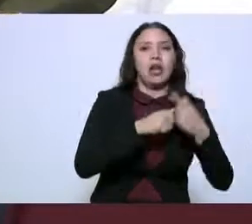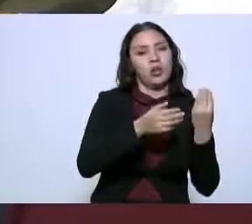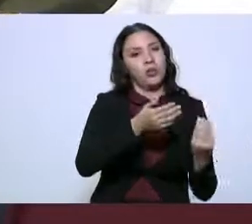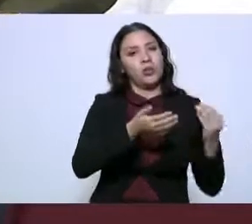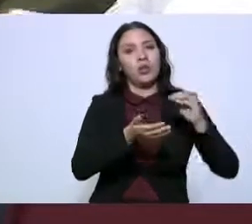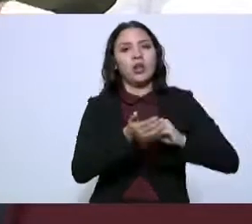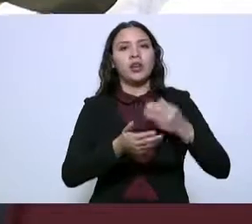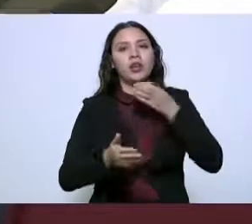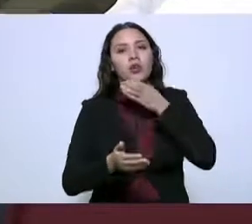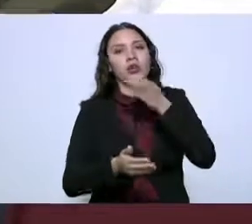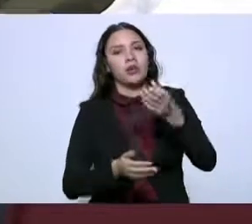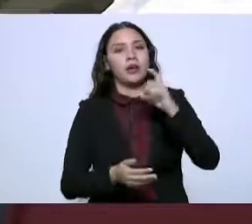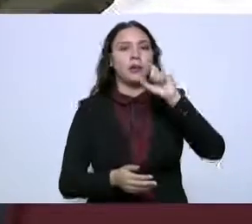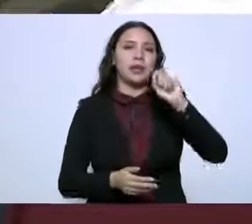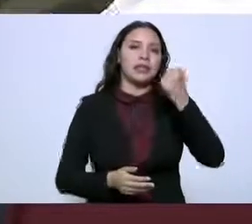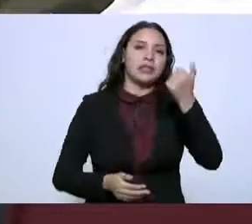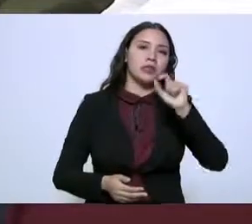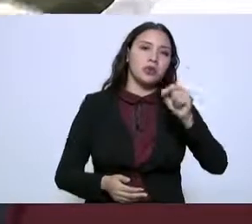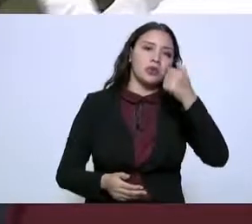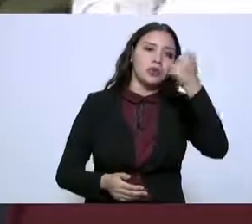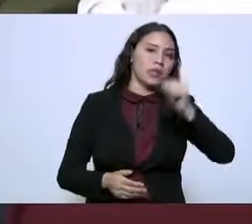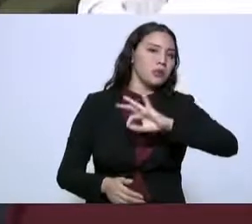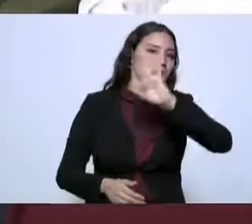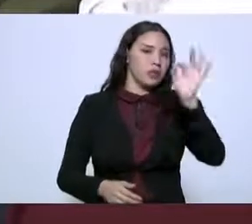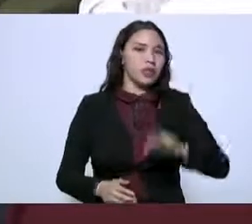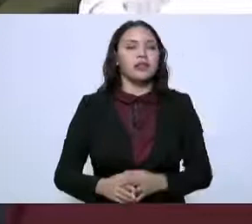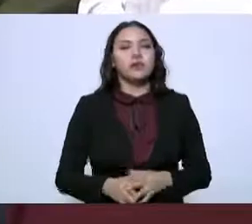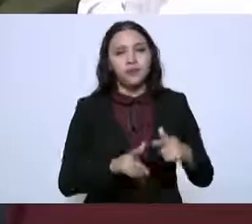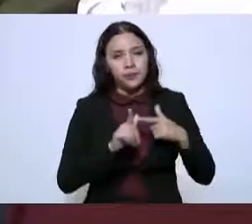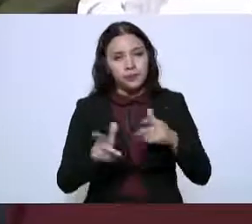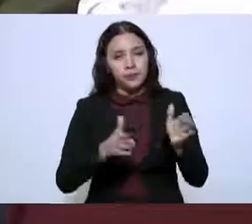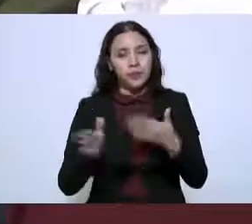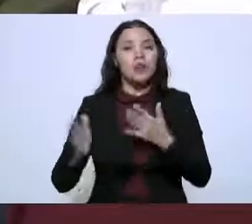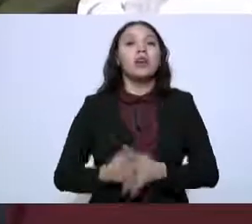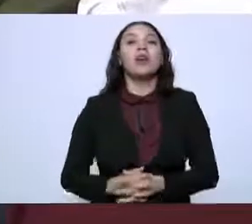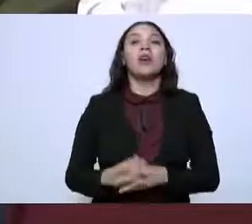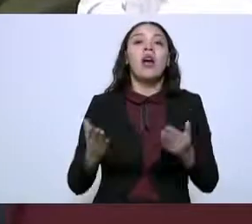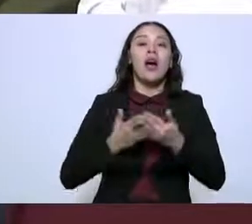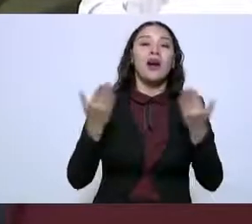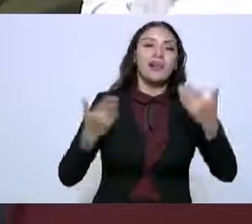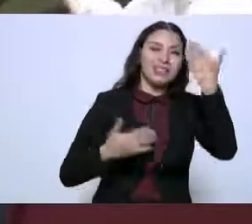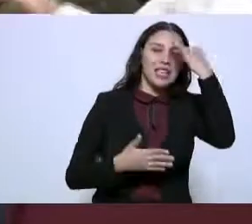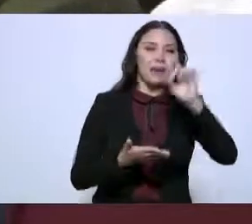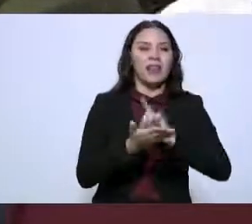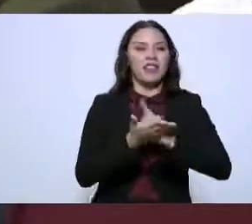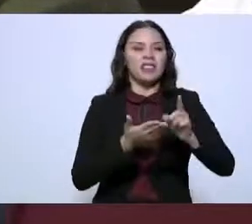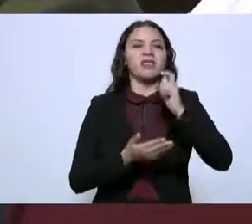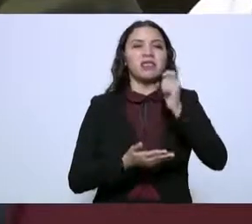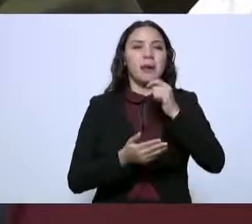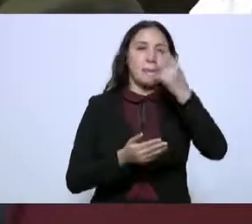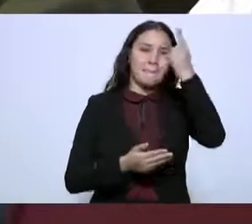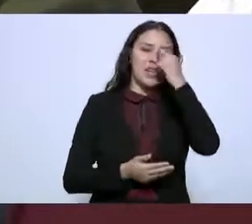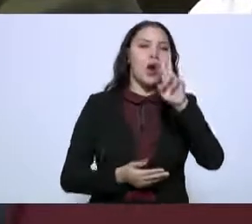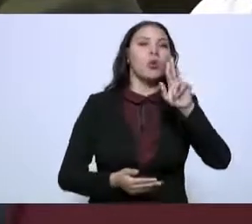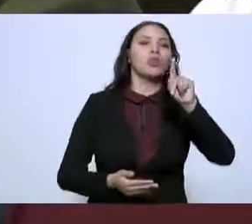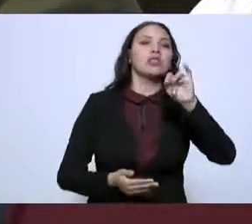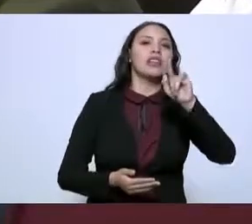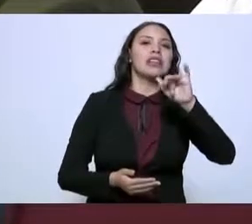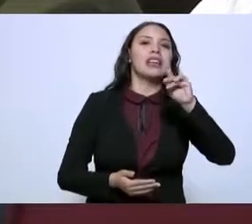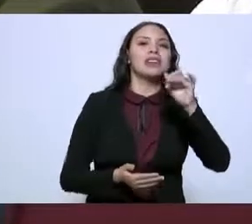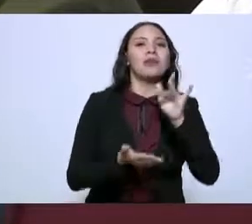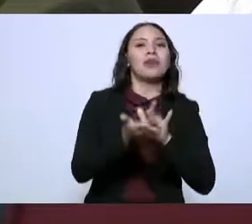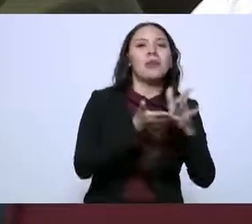veintiséis punto seis por ciento. Adelante. Respecto al derecho al reparto de utilidades,